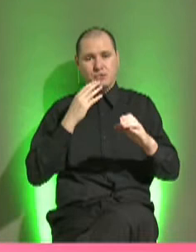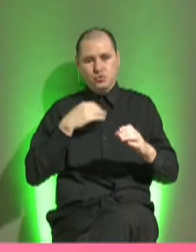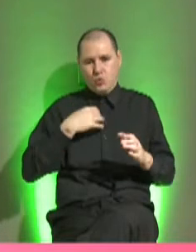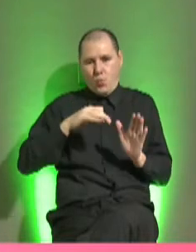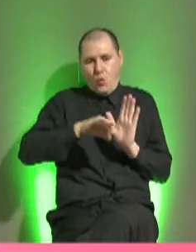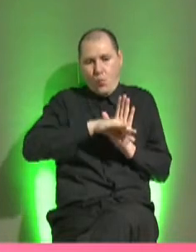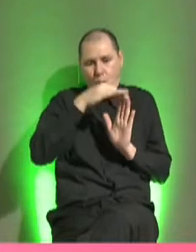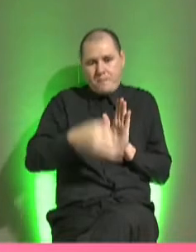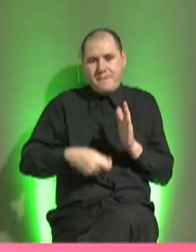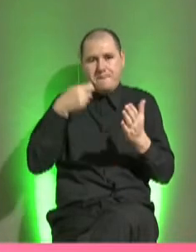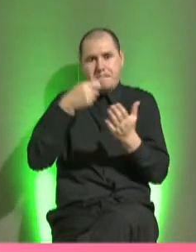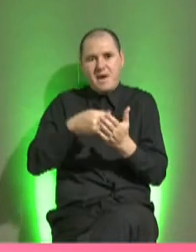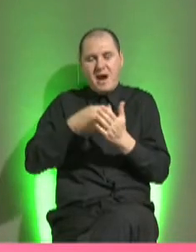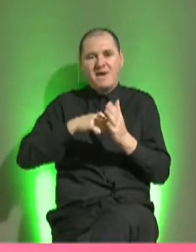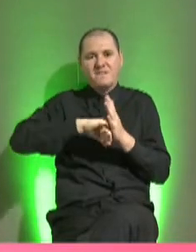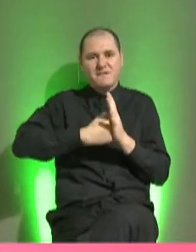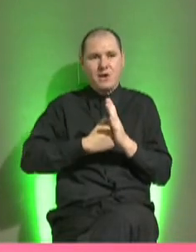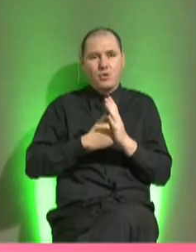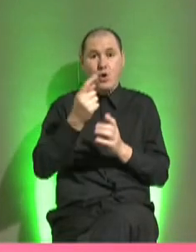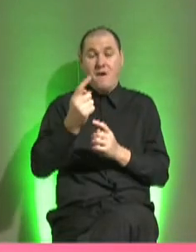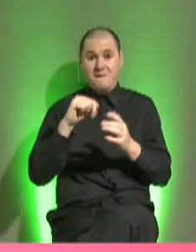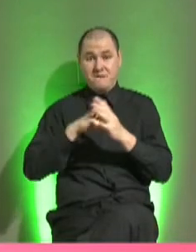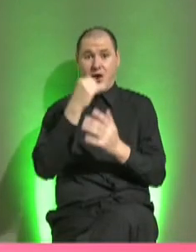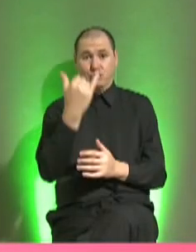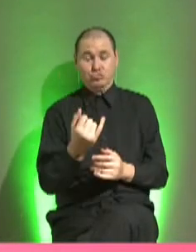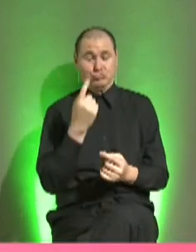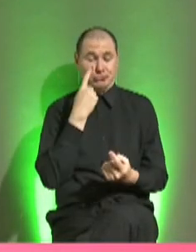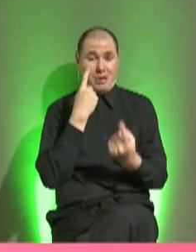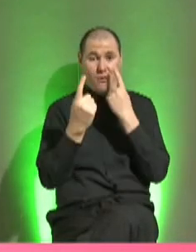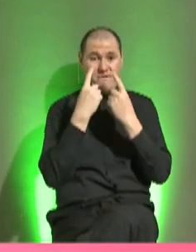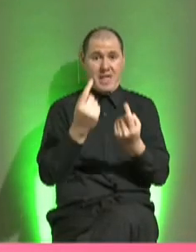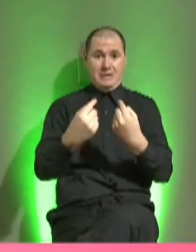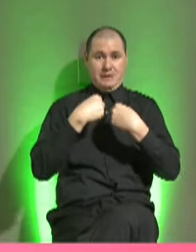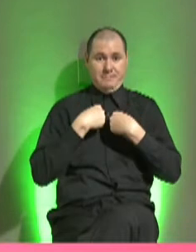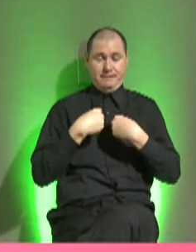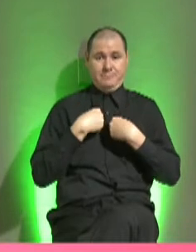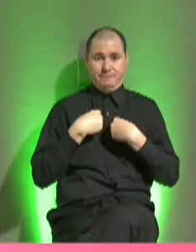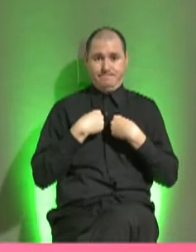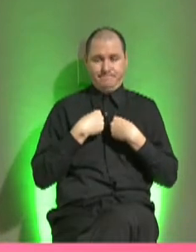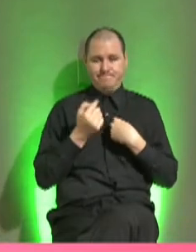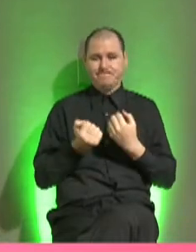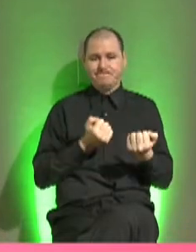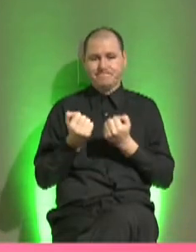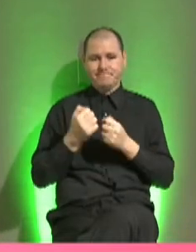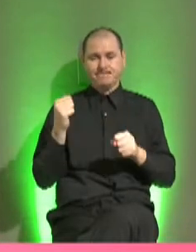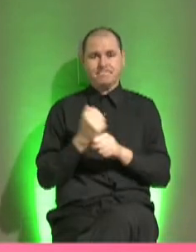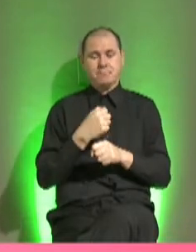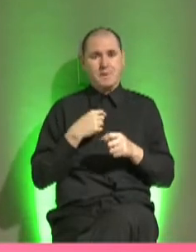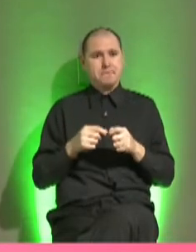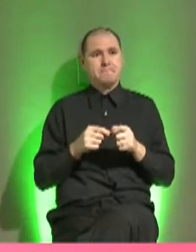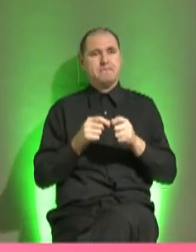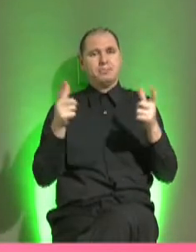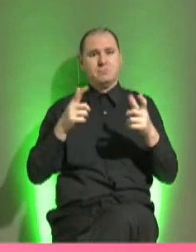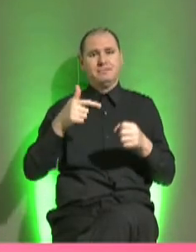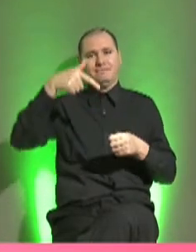ya la confianza del banco, de mis proveedores, y ahí ¿qué hago? Me sale un préstamo y empiezo con el rubro de